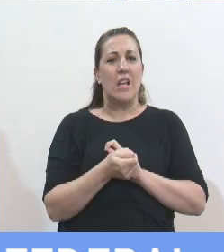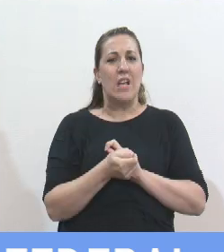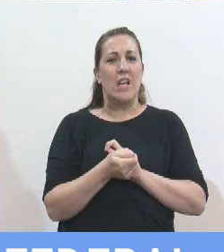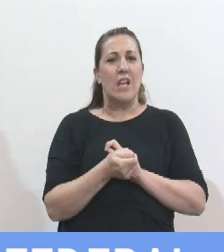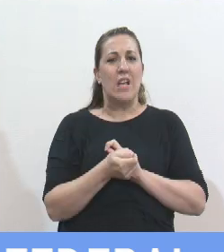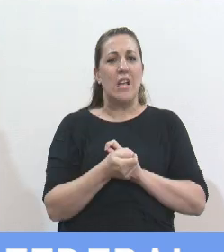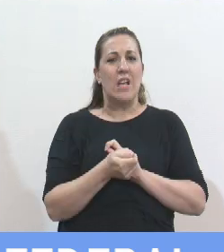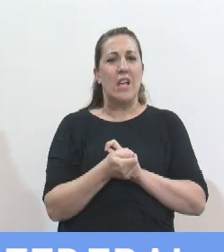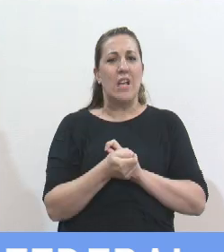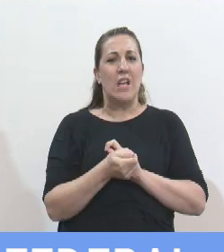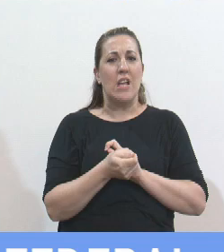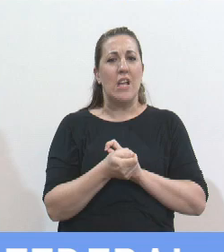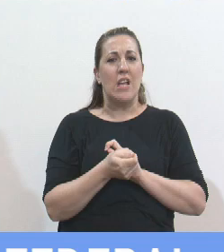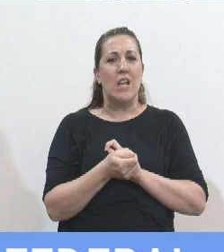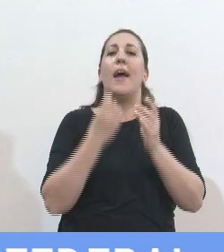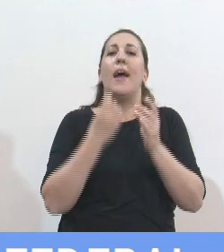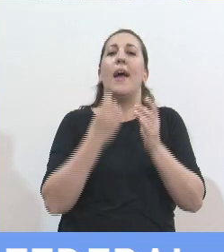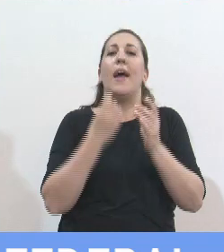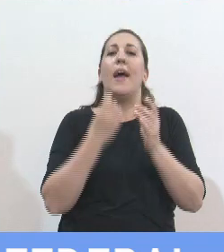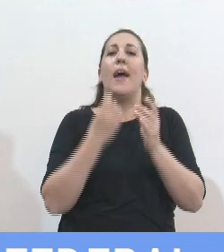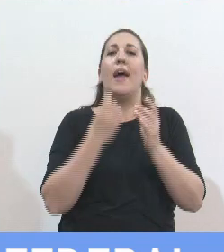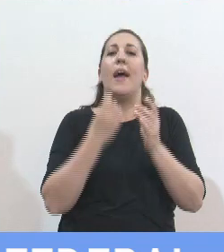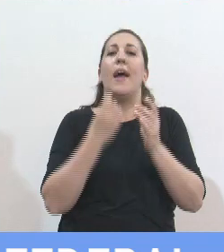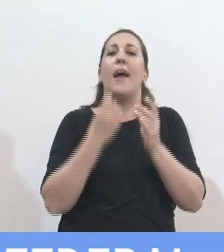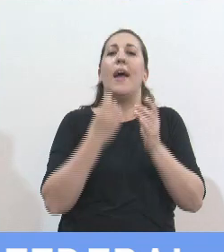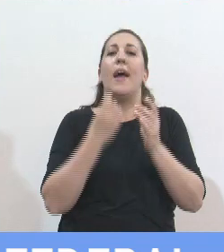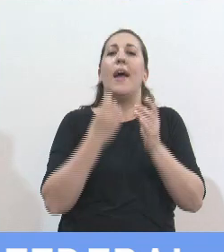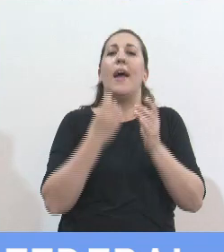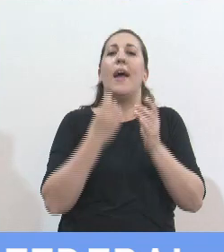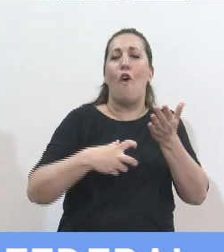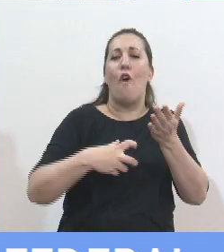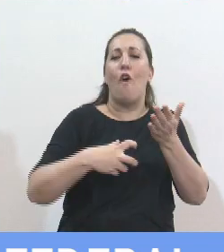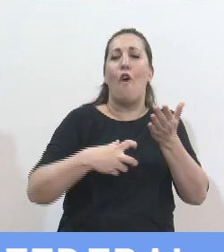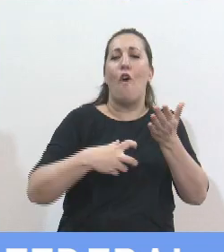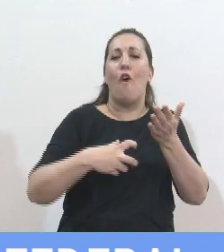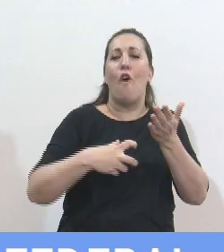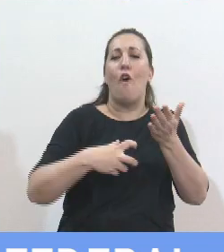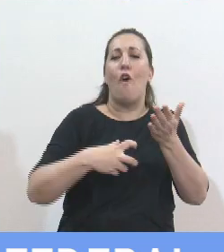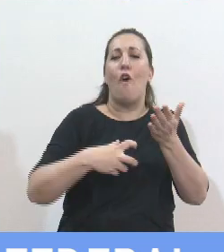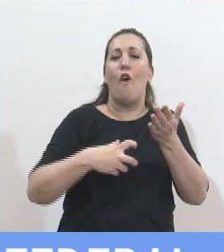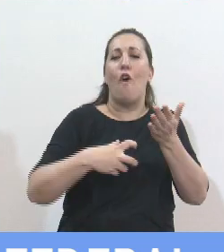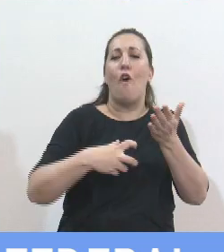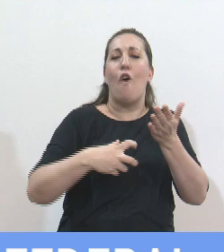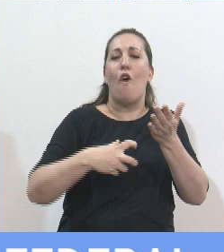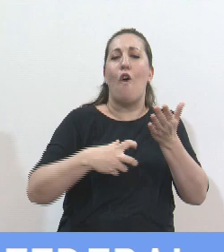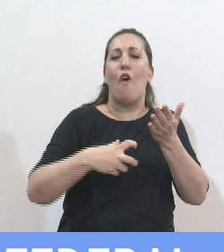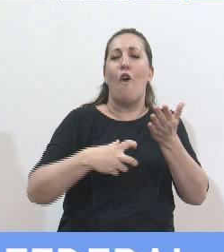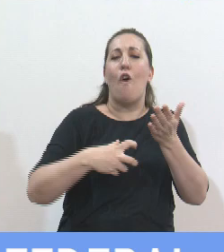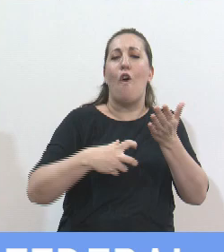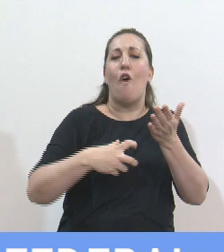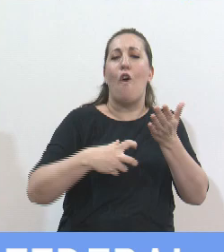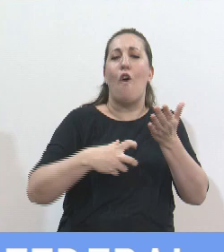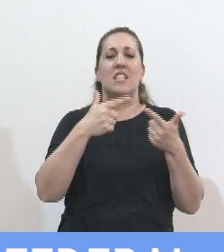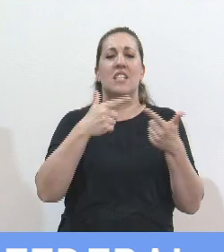se agregan juzgados y fiscalías con competencia exclusivamente penal en Rafaela, en Rosario, en Santa